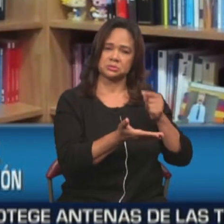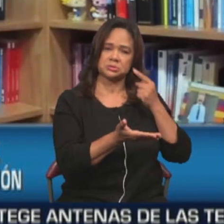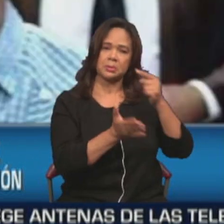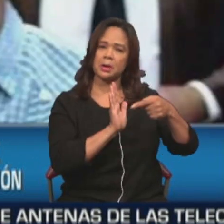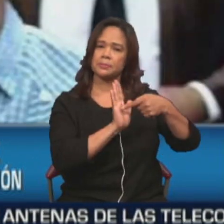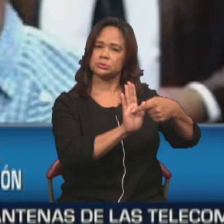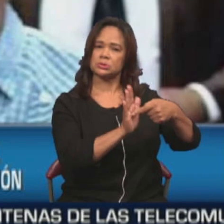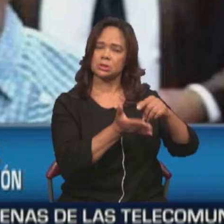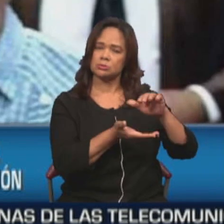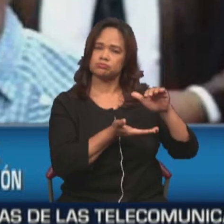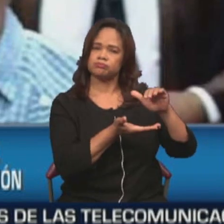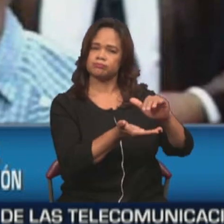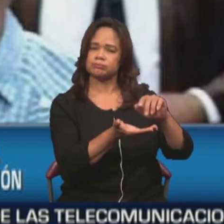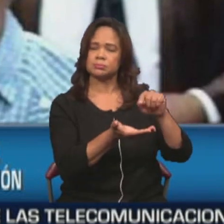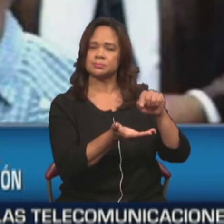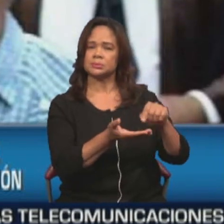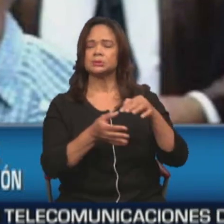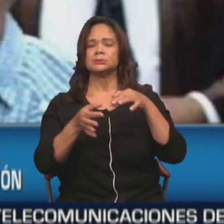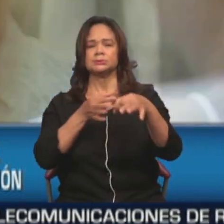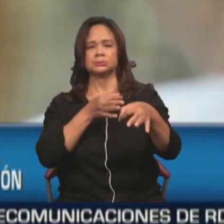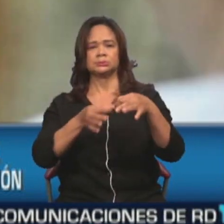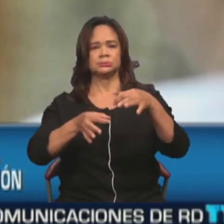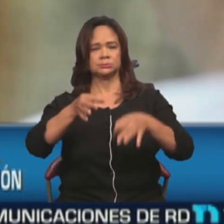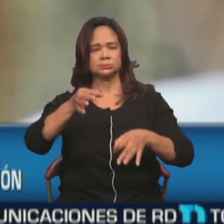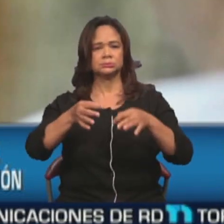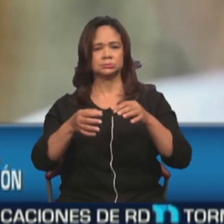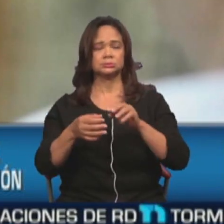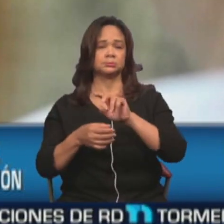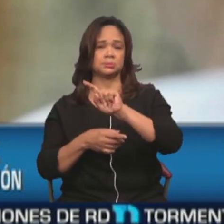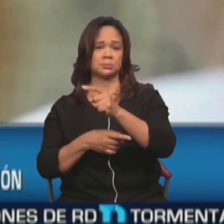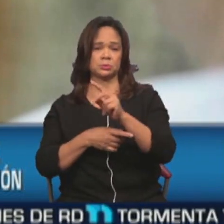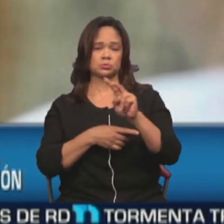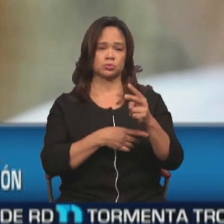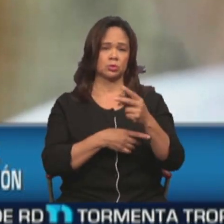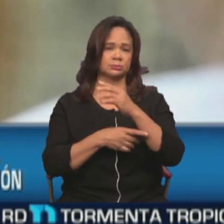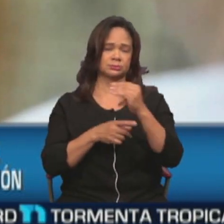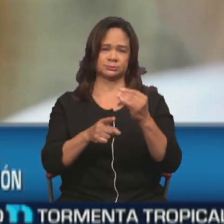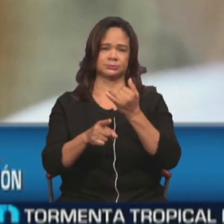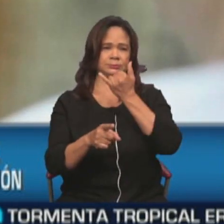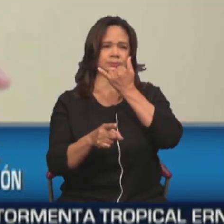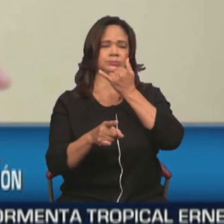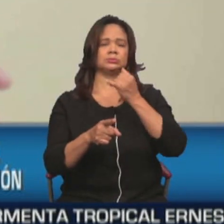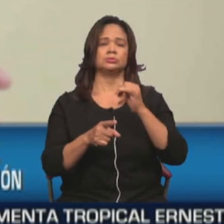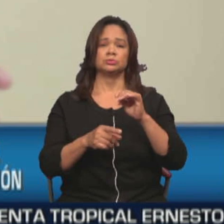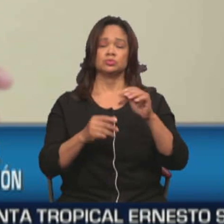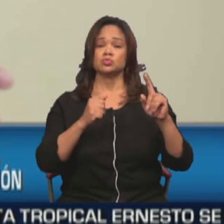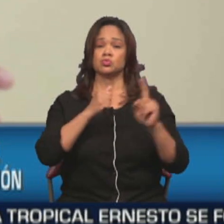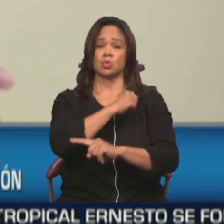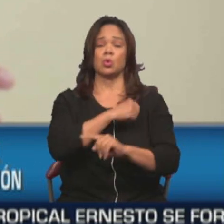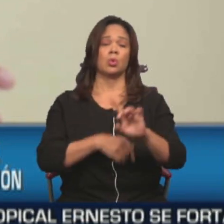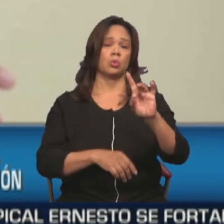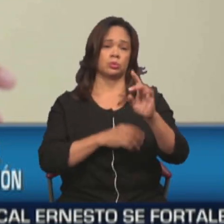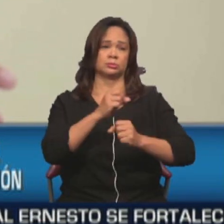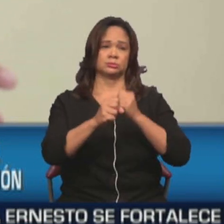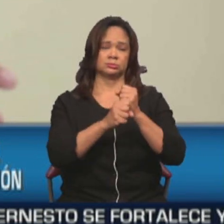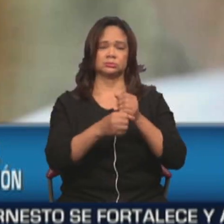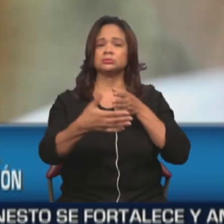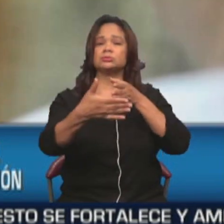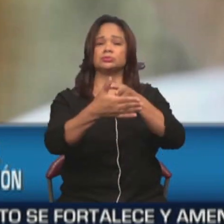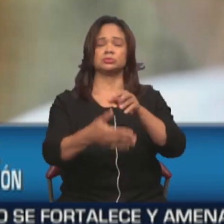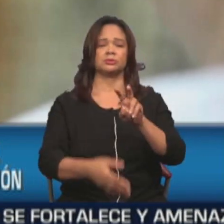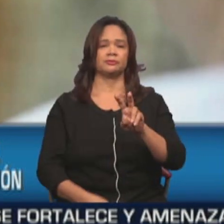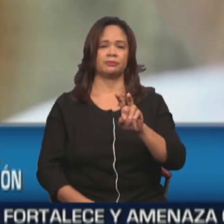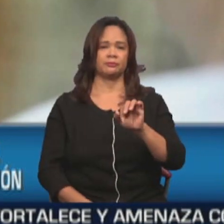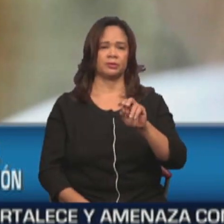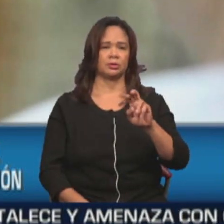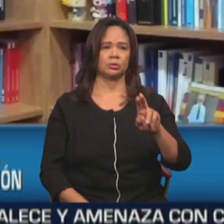expediente. Además, explicó que la justicia en primer y segundo grado falló con la condena de ocho años de prisión contra Víctor Díaz Rúa y